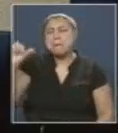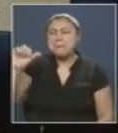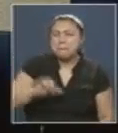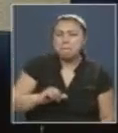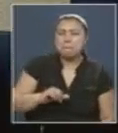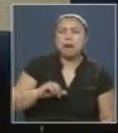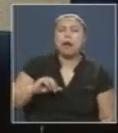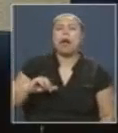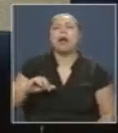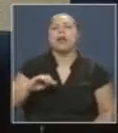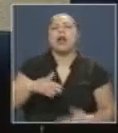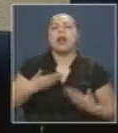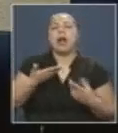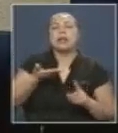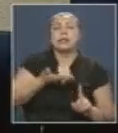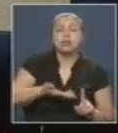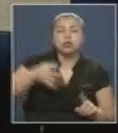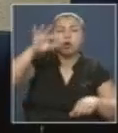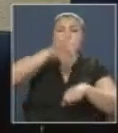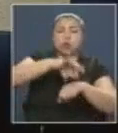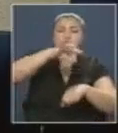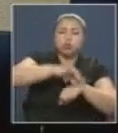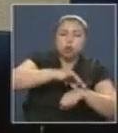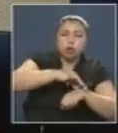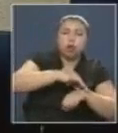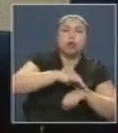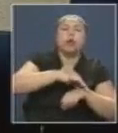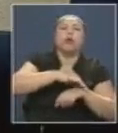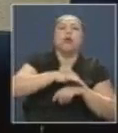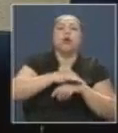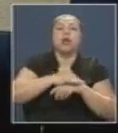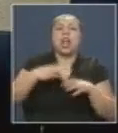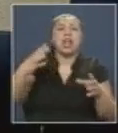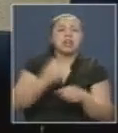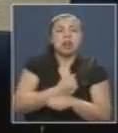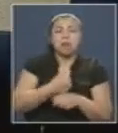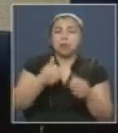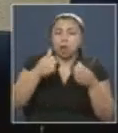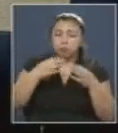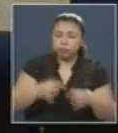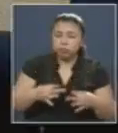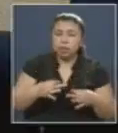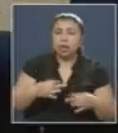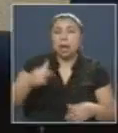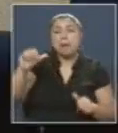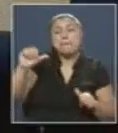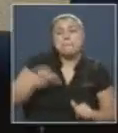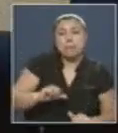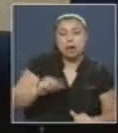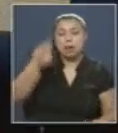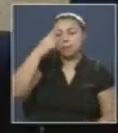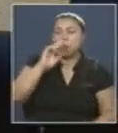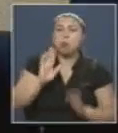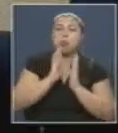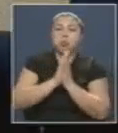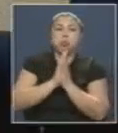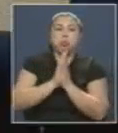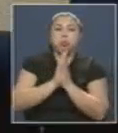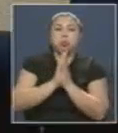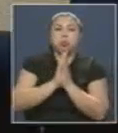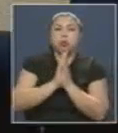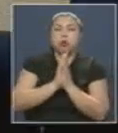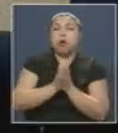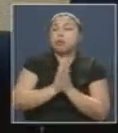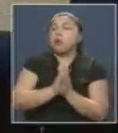tanto en infraestructura como en médicos, una atención rápida y eficaz. Y esto no tiene que ver, por favor, no se haga sentir